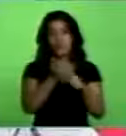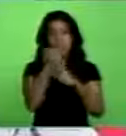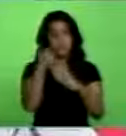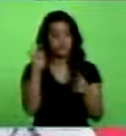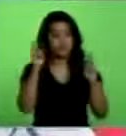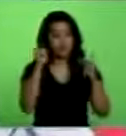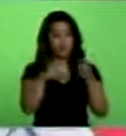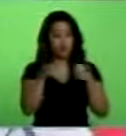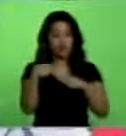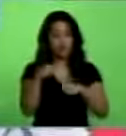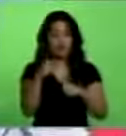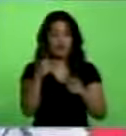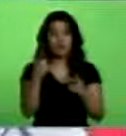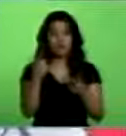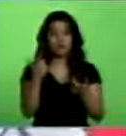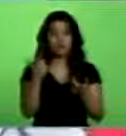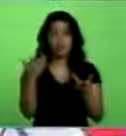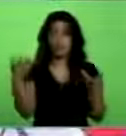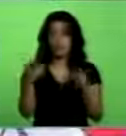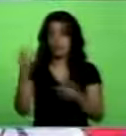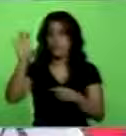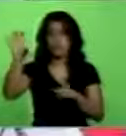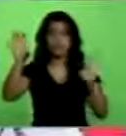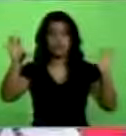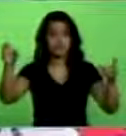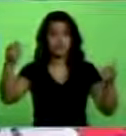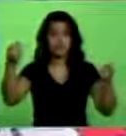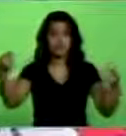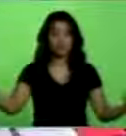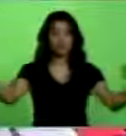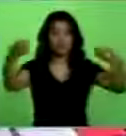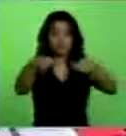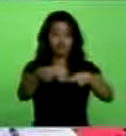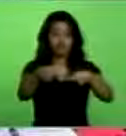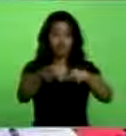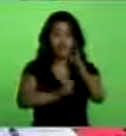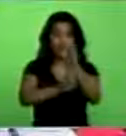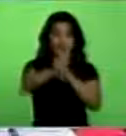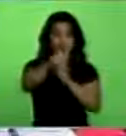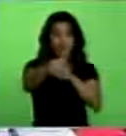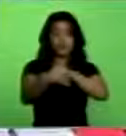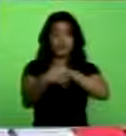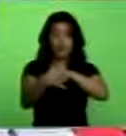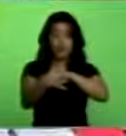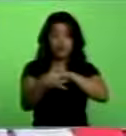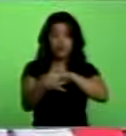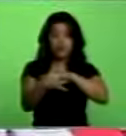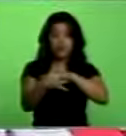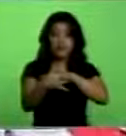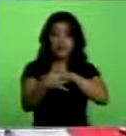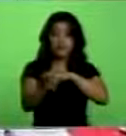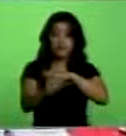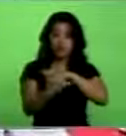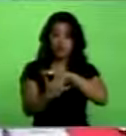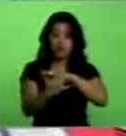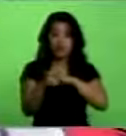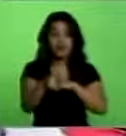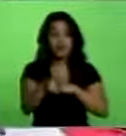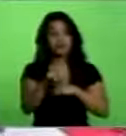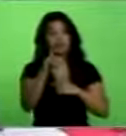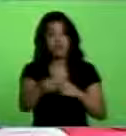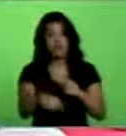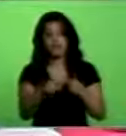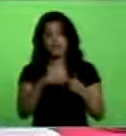económico, de inversiones conjuntas, de desarrollo tecnológico conjunto vinculado a la economía,